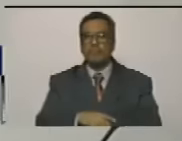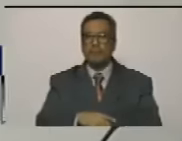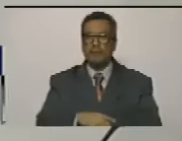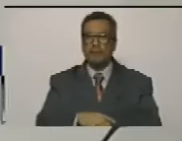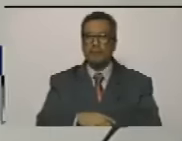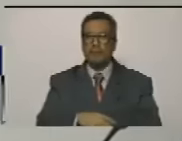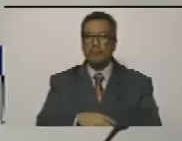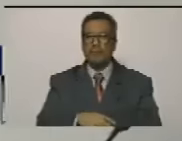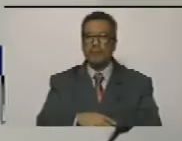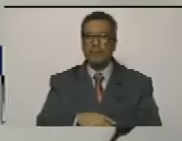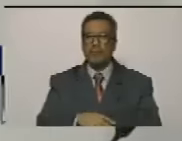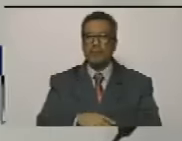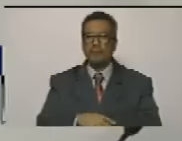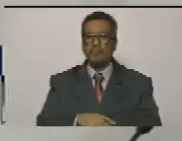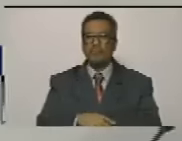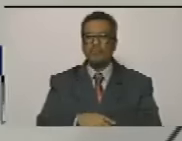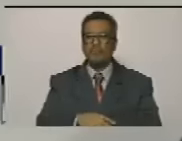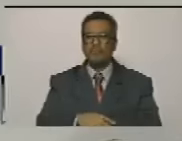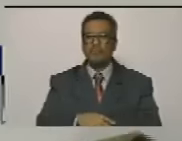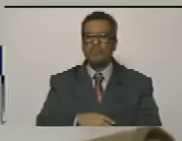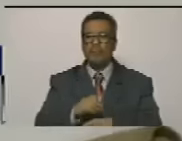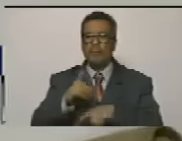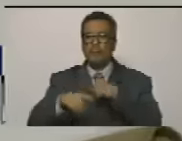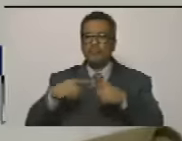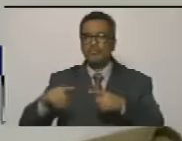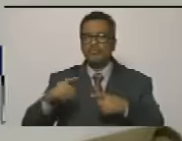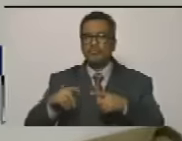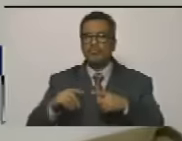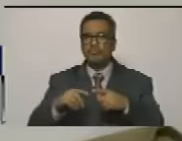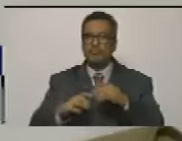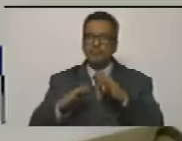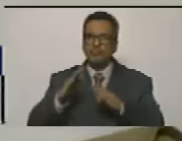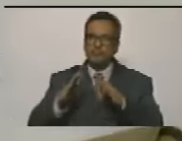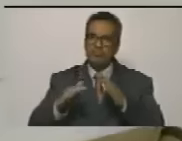de lo que los eruditos del derecho llaman derecho comparado